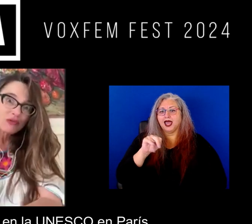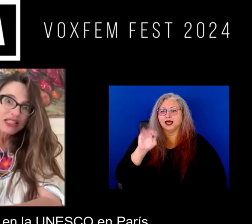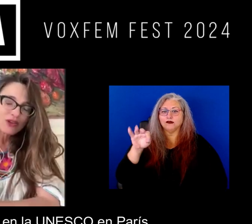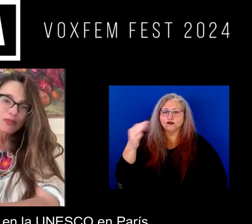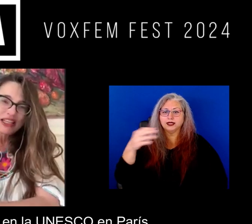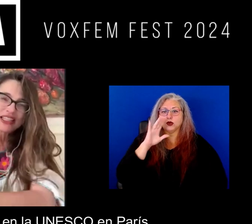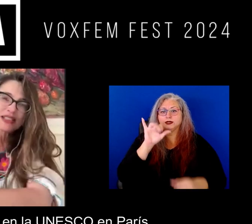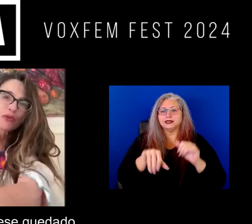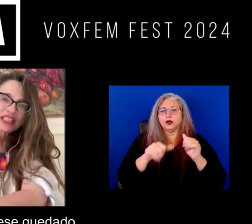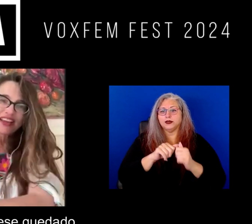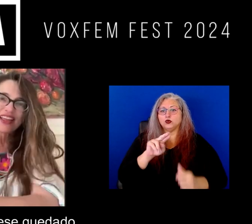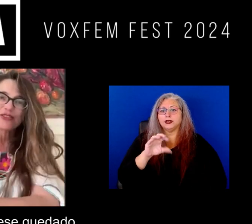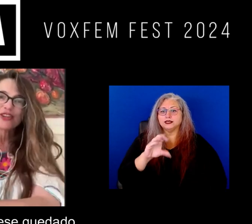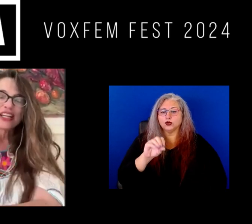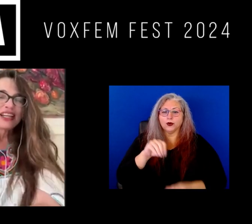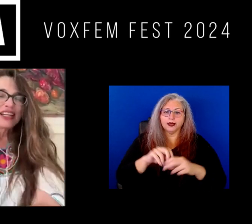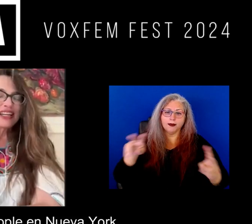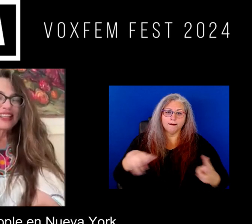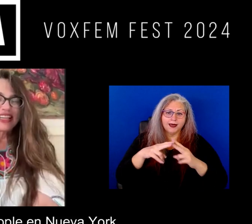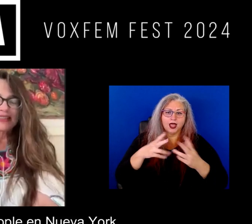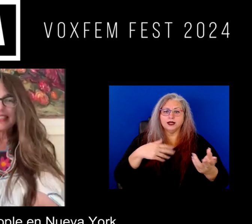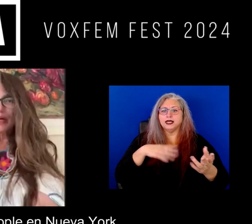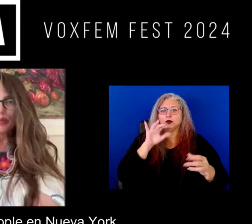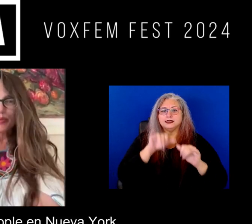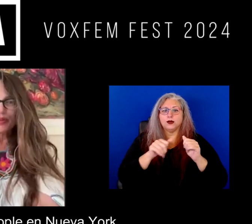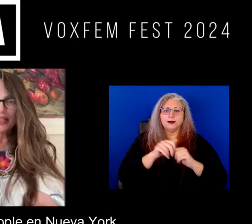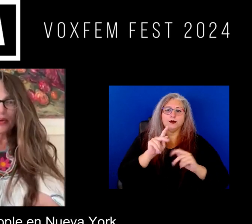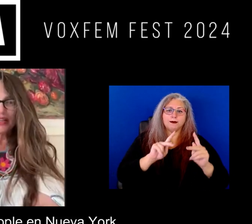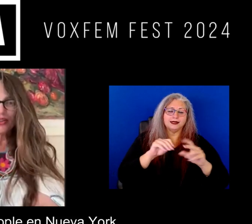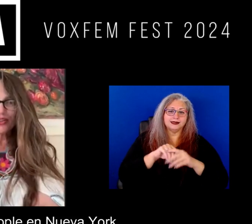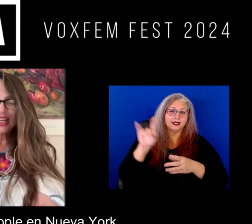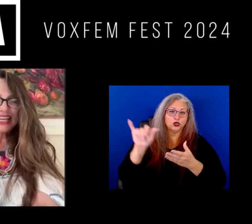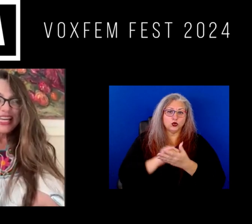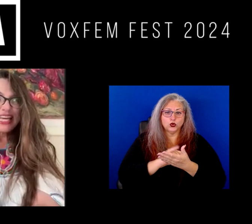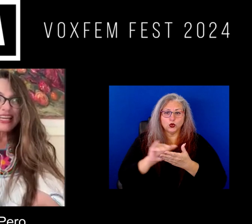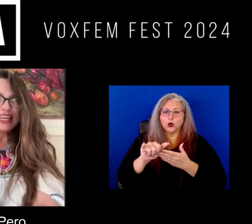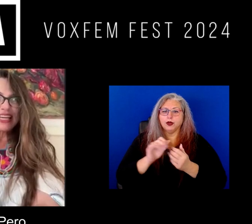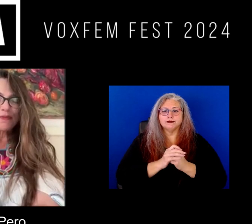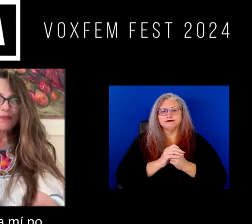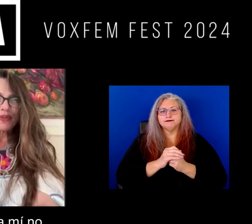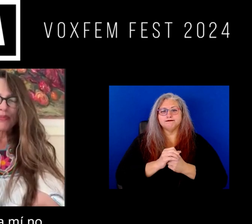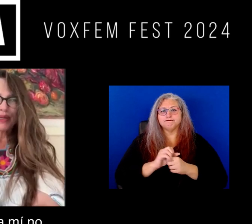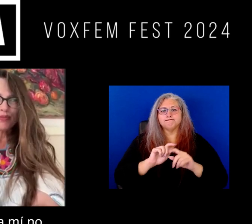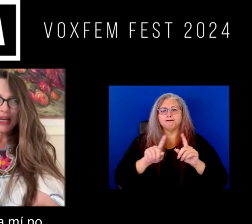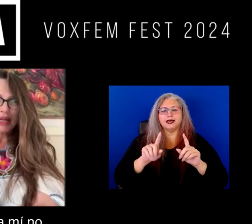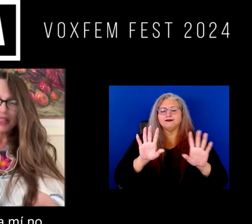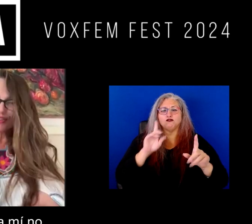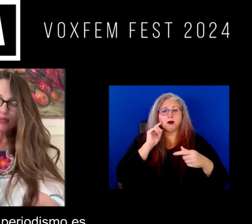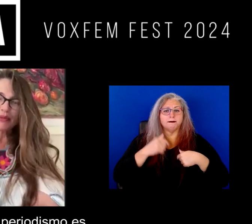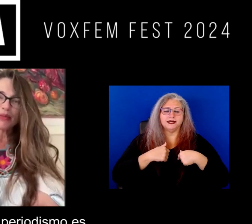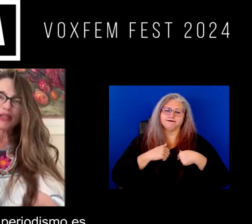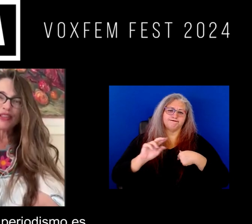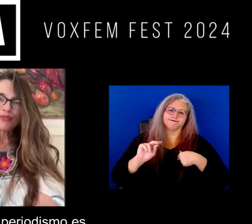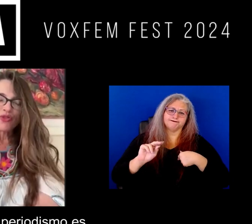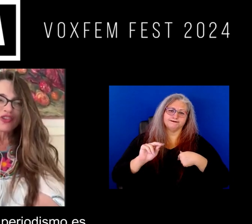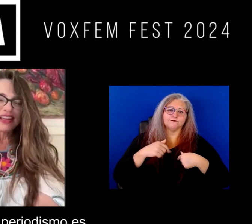quedado en la Unesco en París, me hubiese quedado en la revista People en Nueva York, pero para mí no,